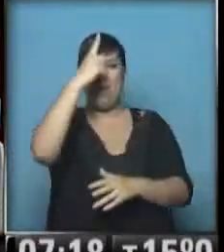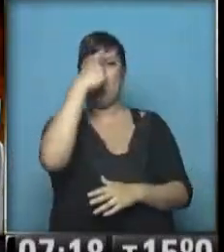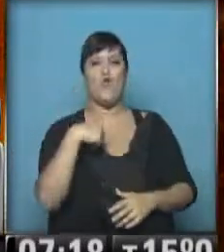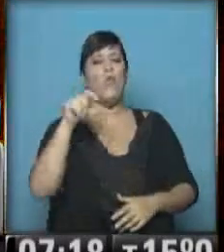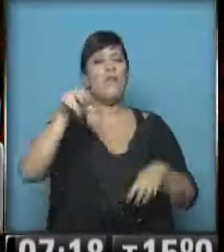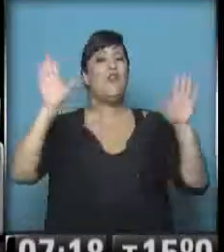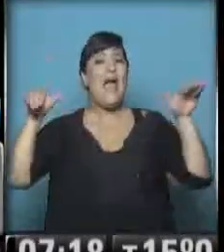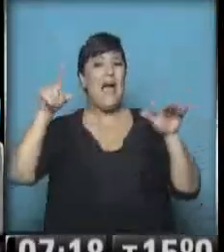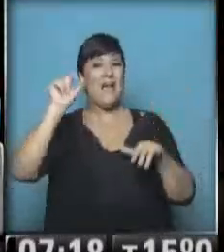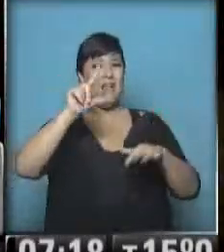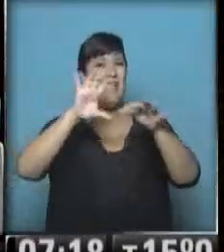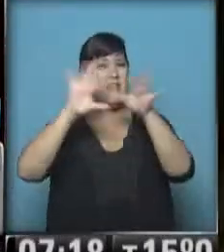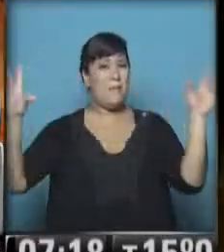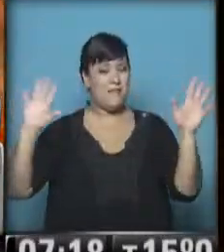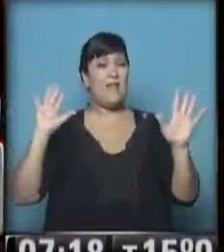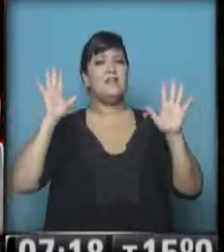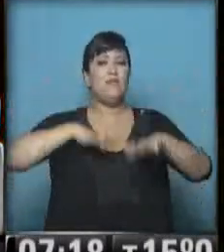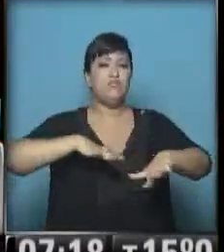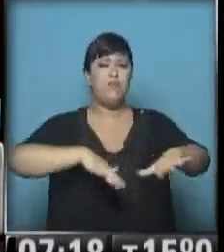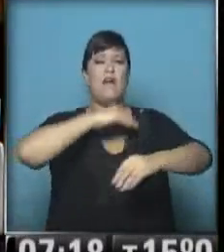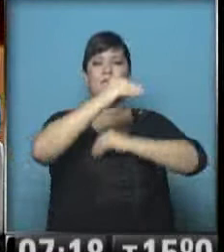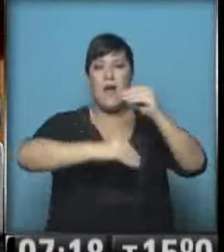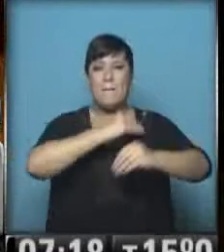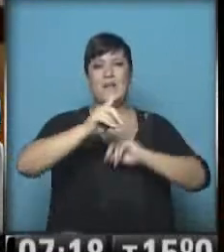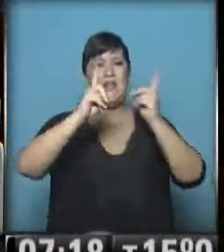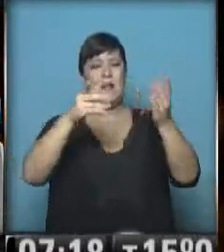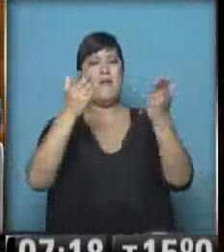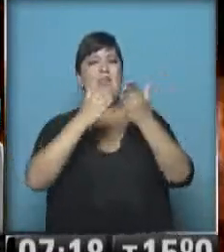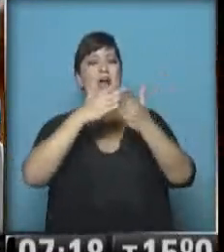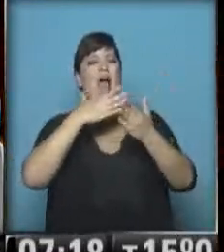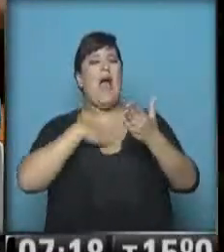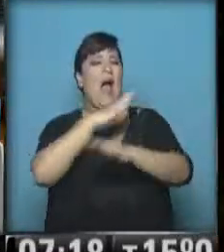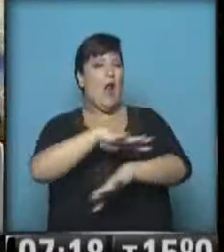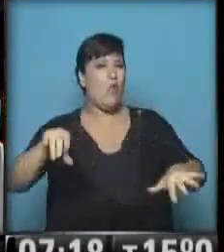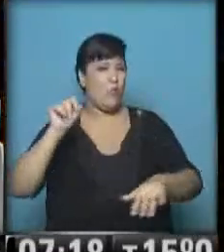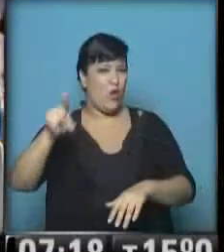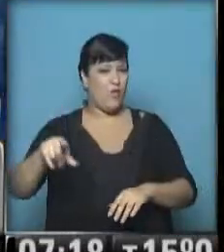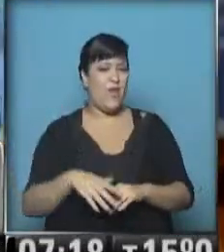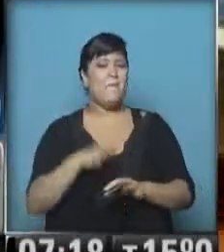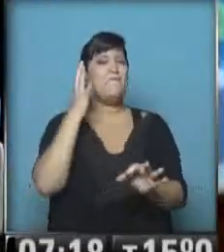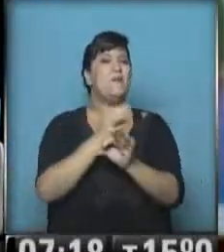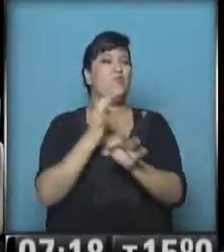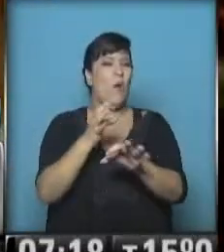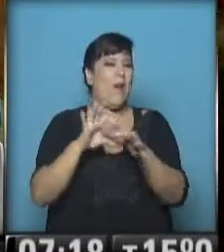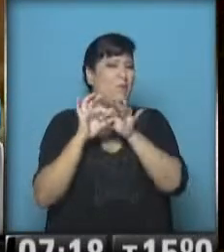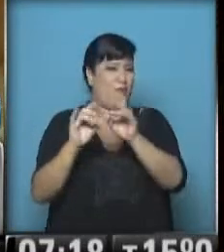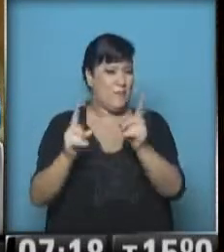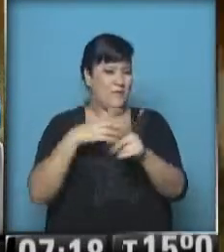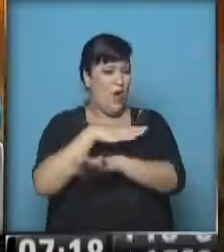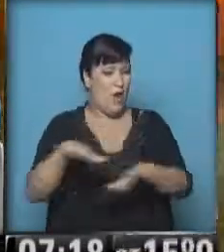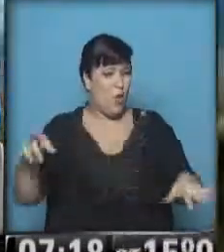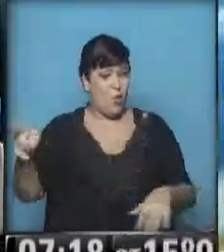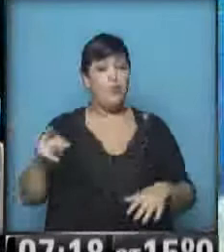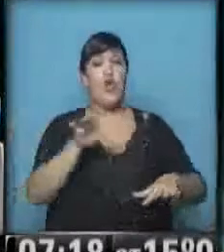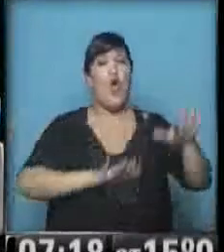Independencia y estaba encabezada por familiares estudiantes de El Normal, de la escuela donde pertenecen estos jóvenes. Los organizadores